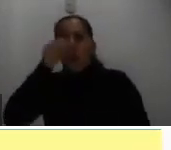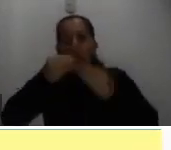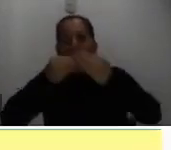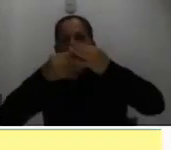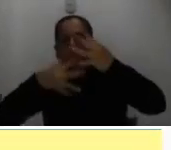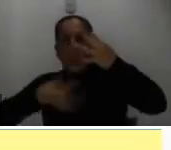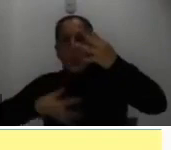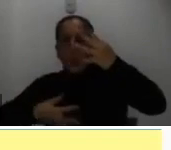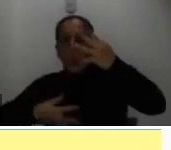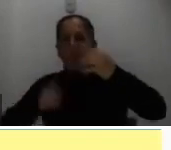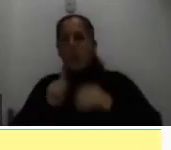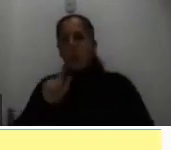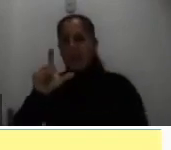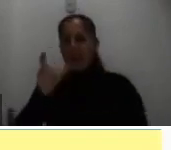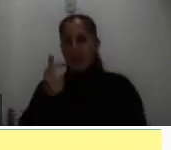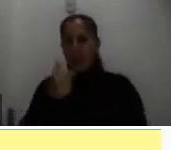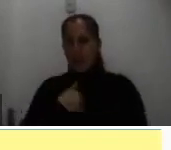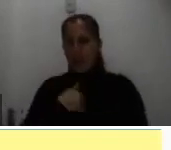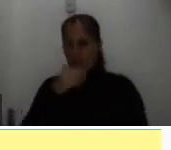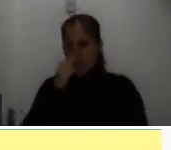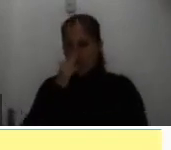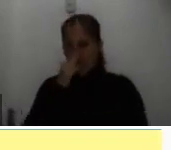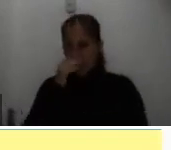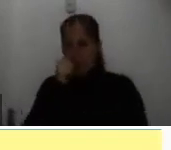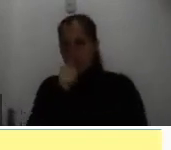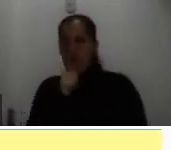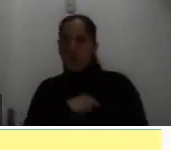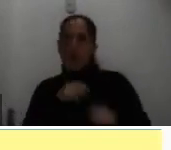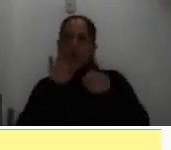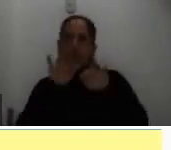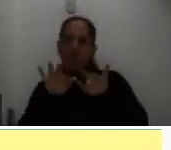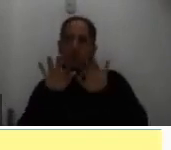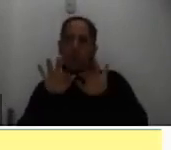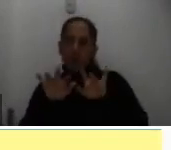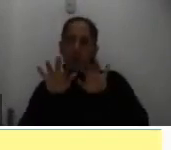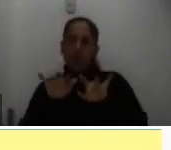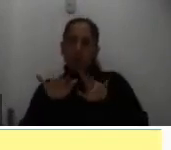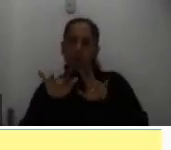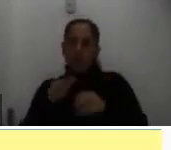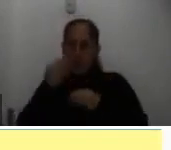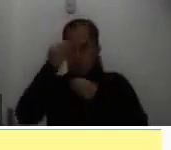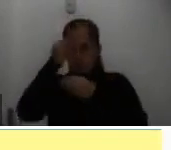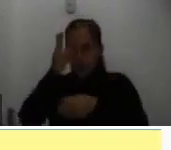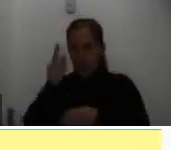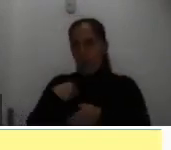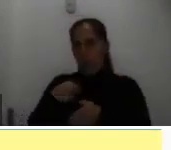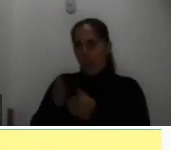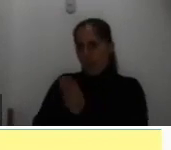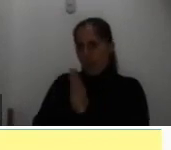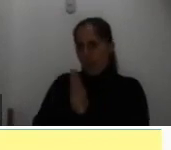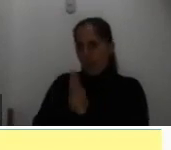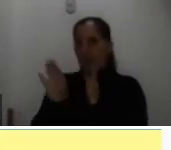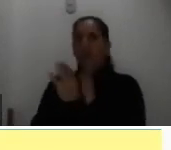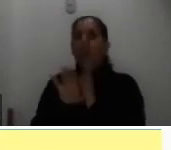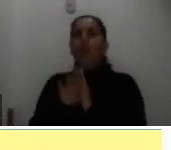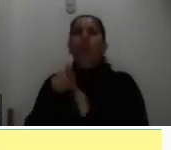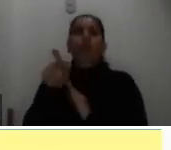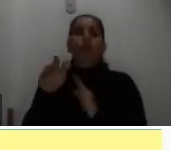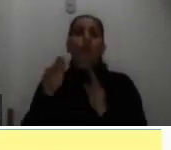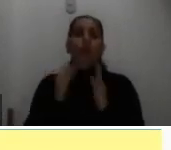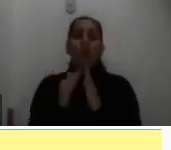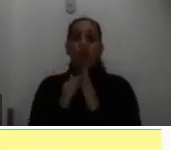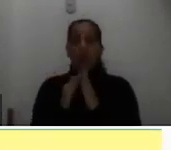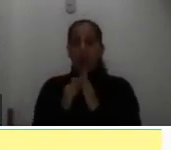la cédula de mi mamá y voy digitando la información que me solicitan si en su casa por ejemplo no hay